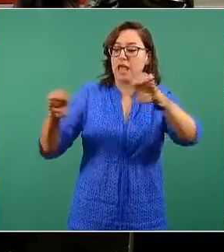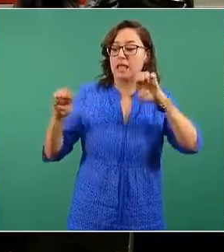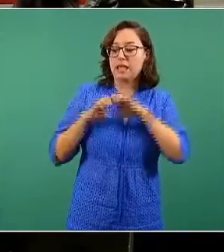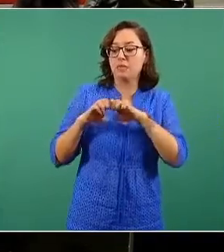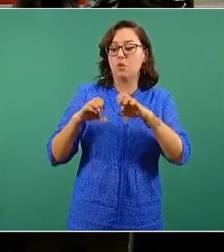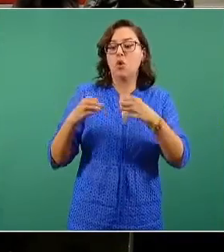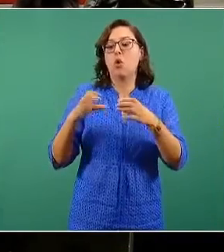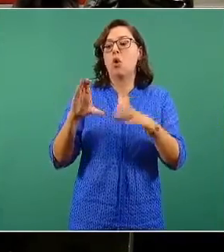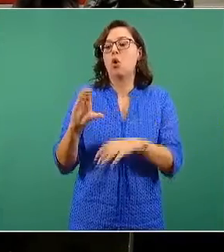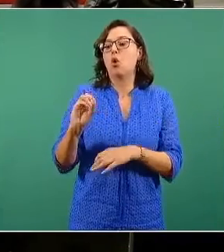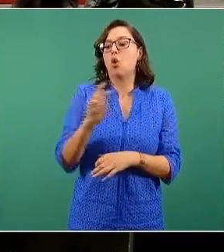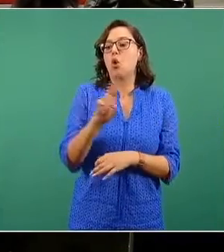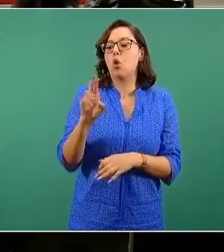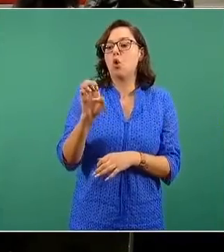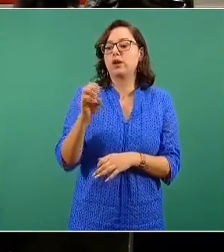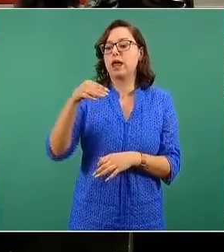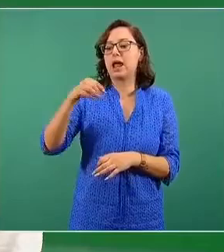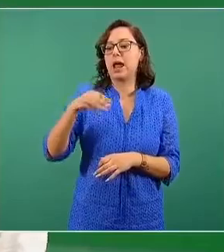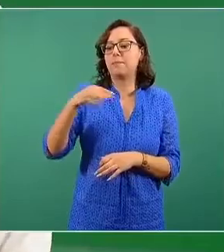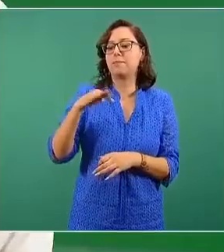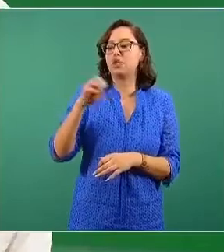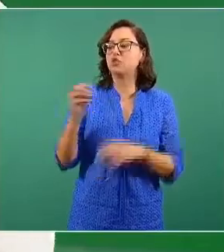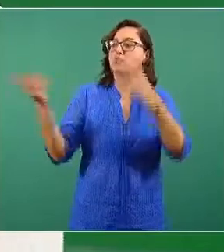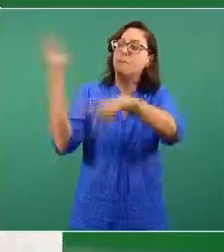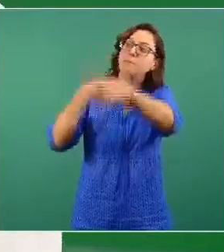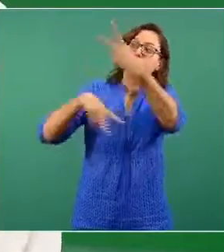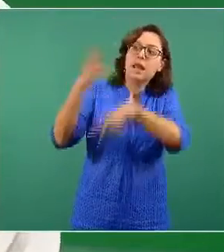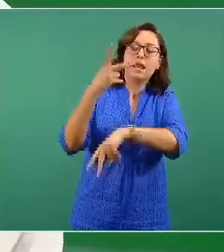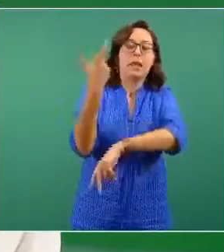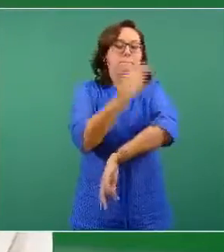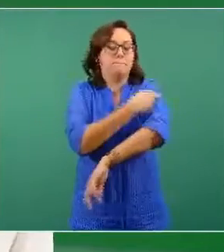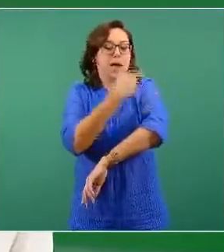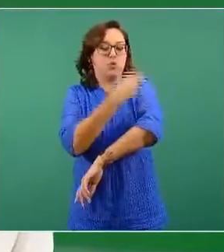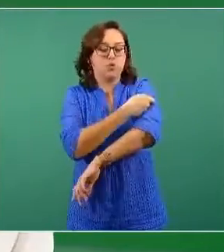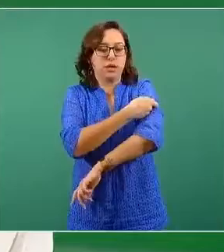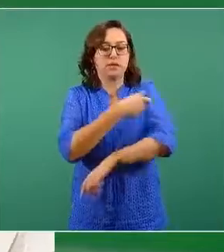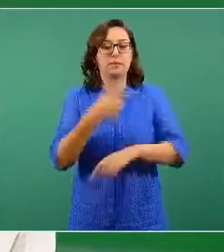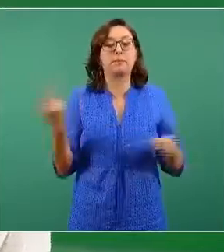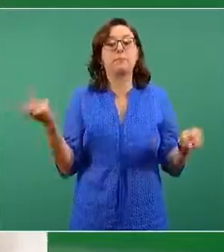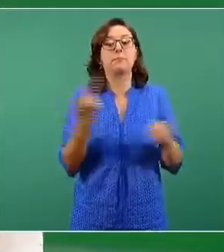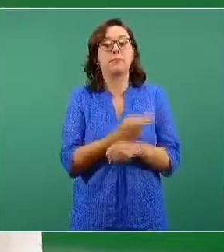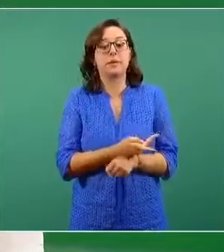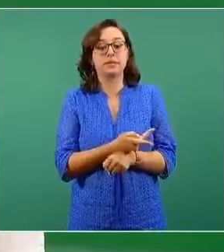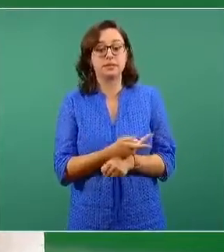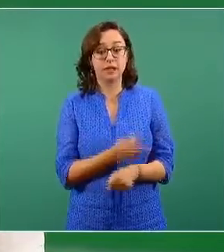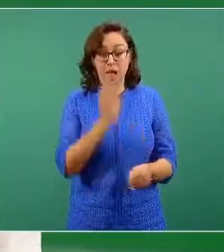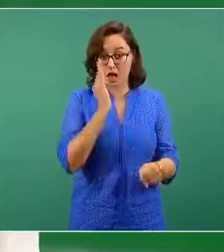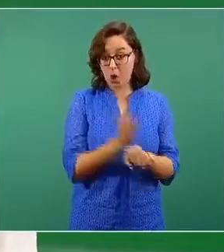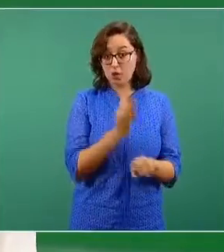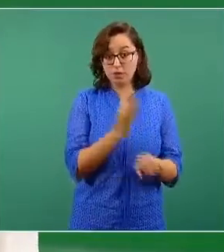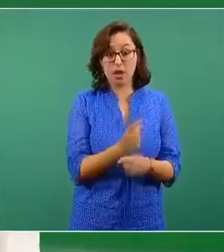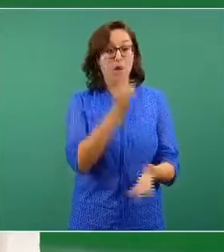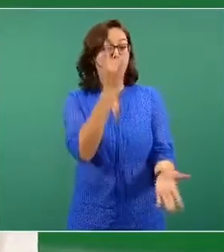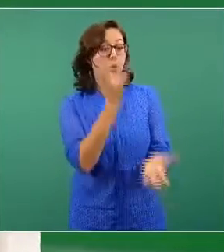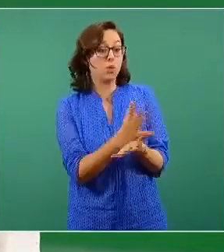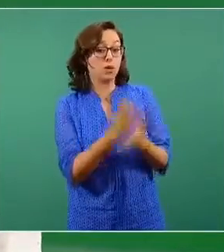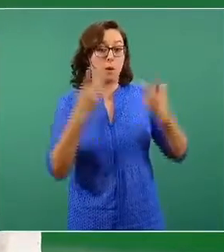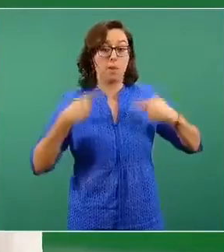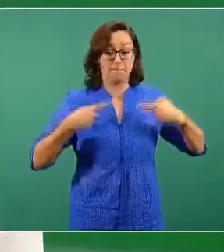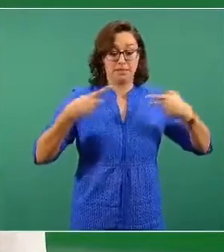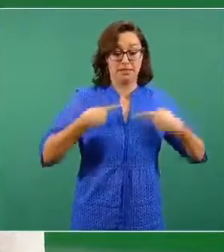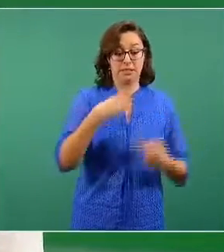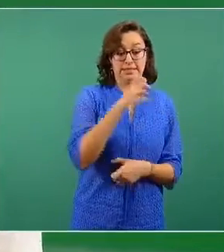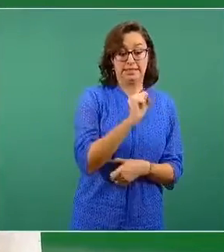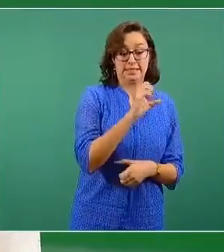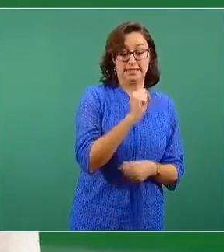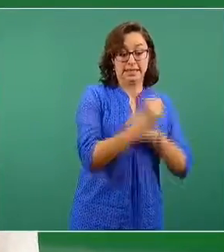Correcaminos, un operativo del gobierno de México, y en este momento sólo se va a convocar a personas que tengan